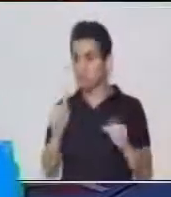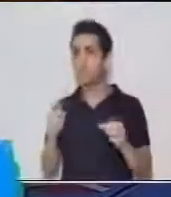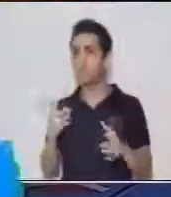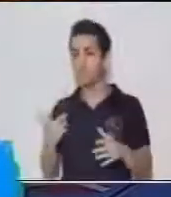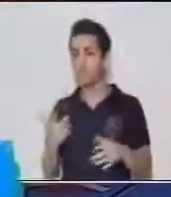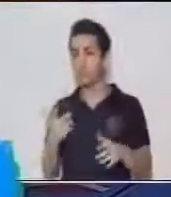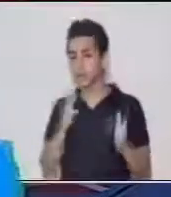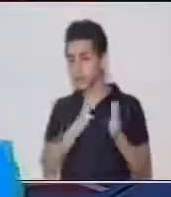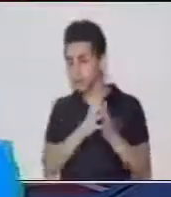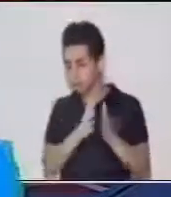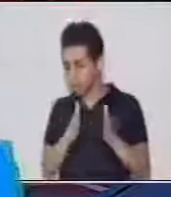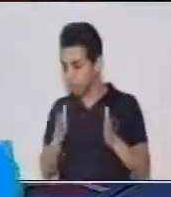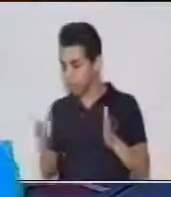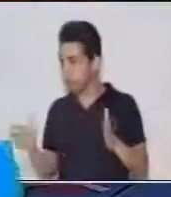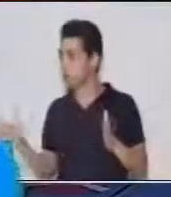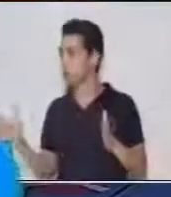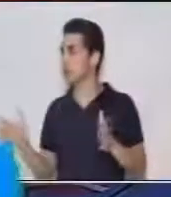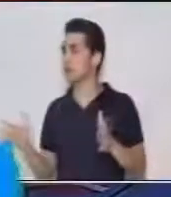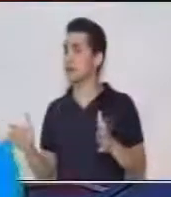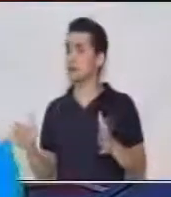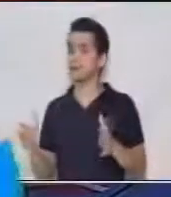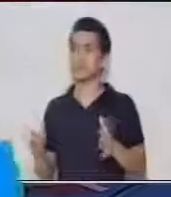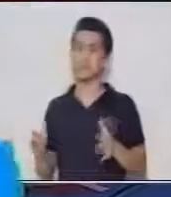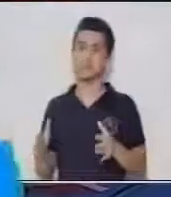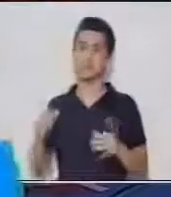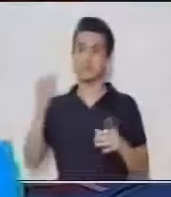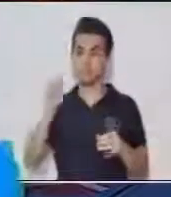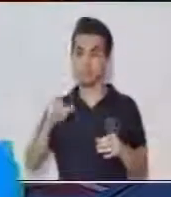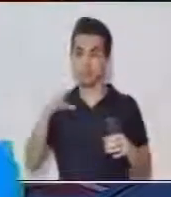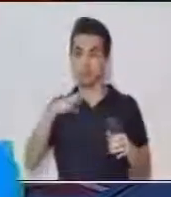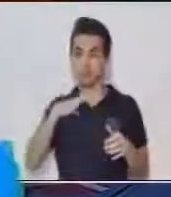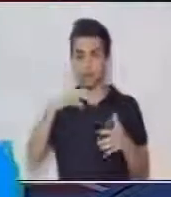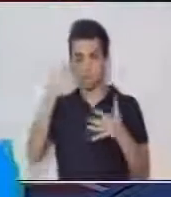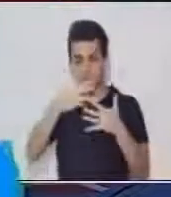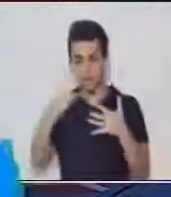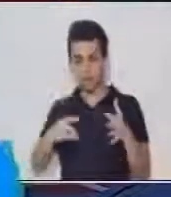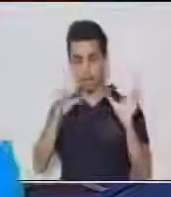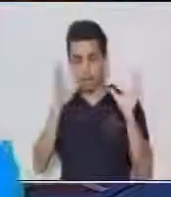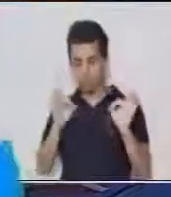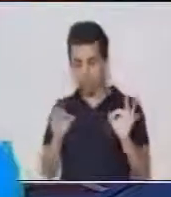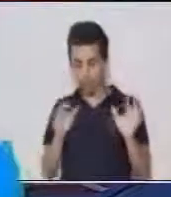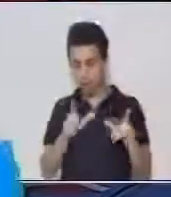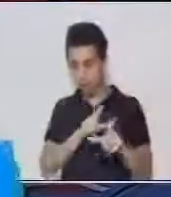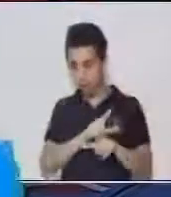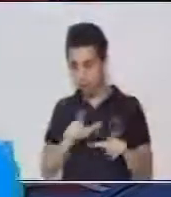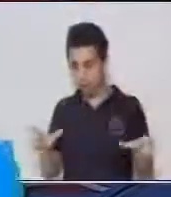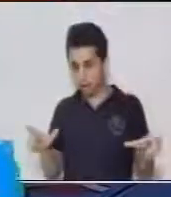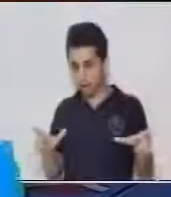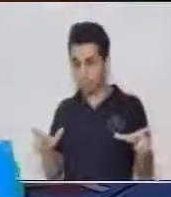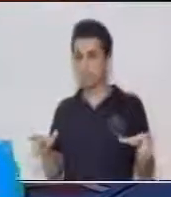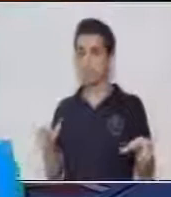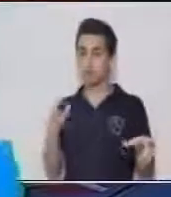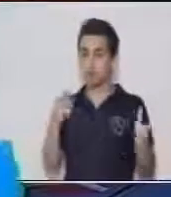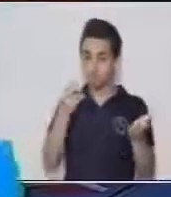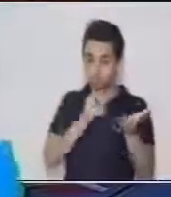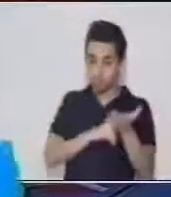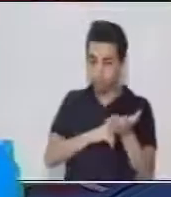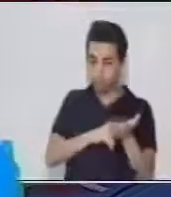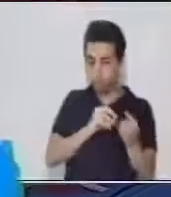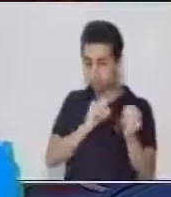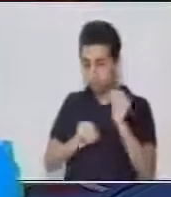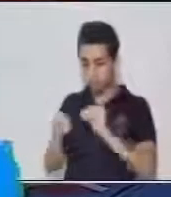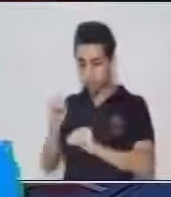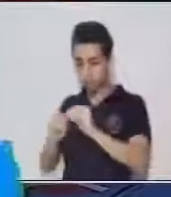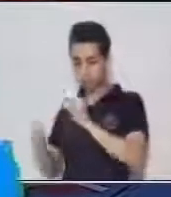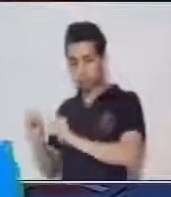llevar un orden y tener el material adecuado para poder plasmar muy bien